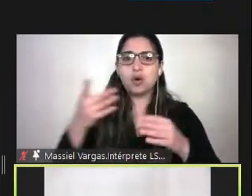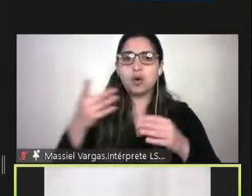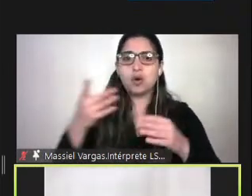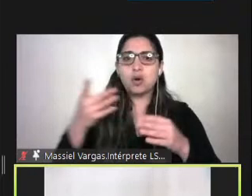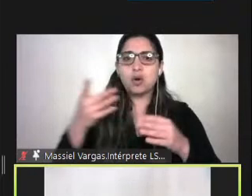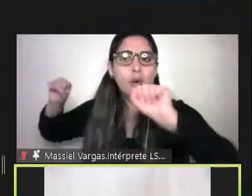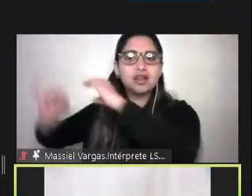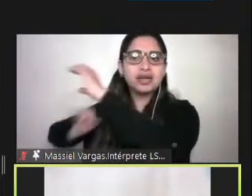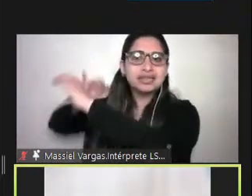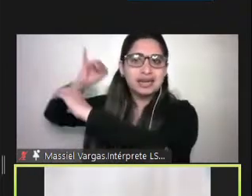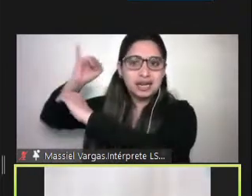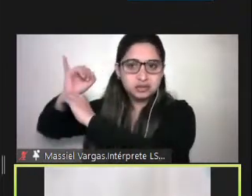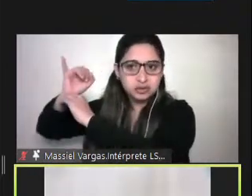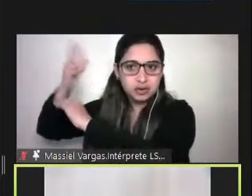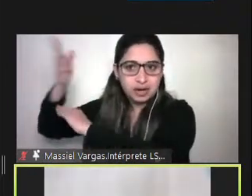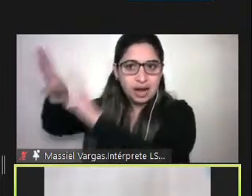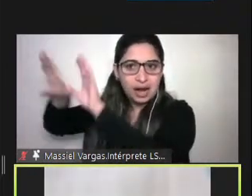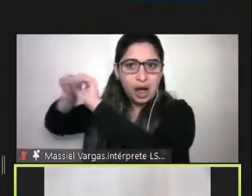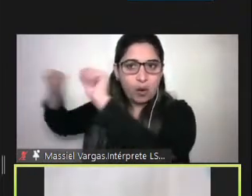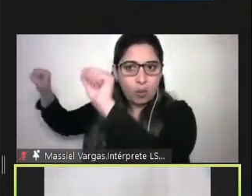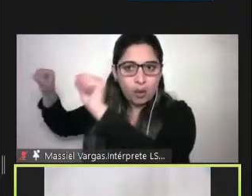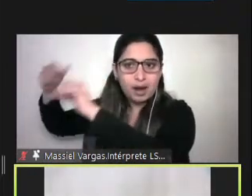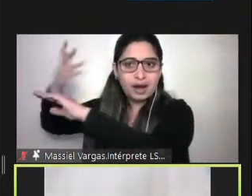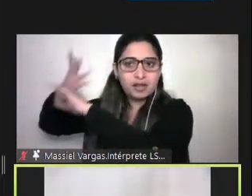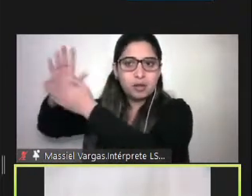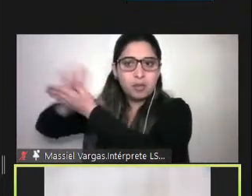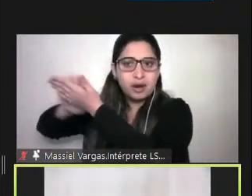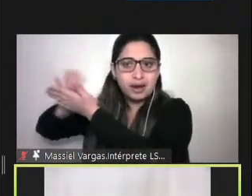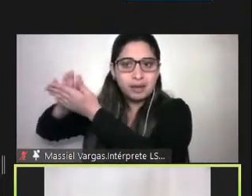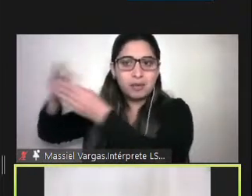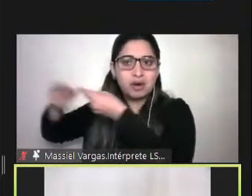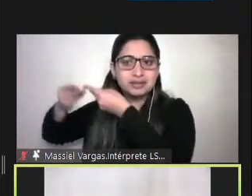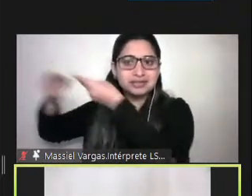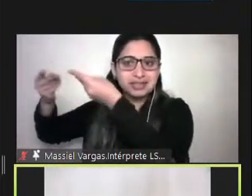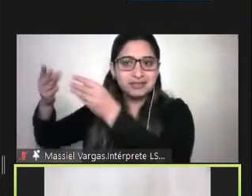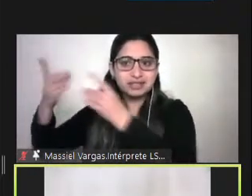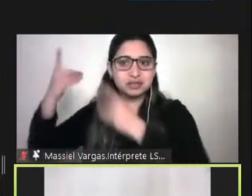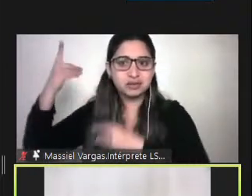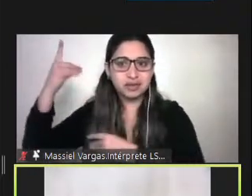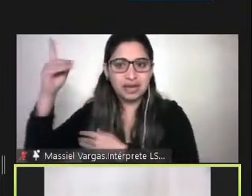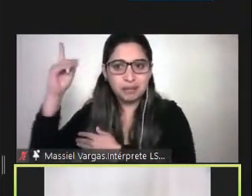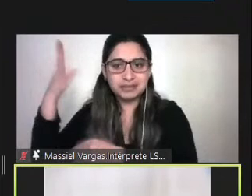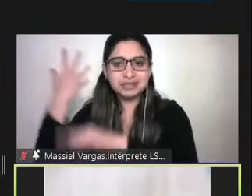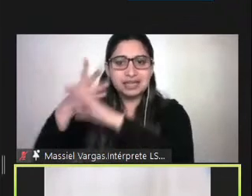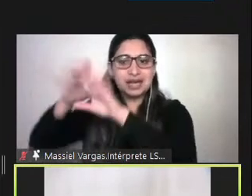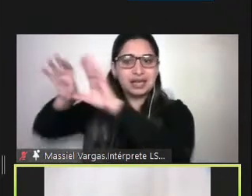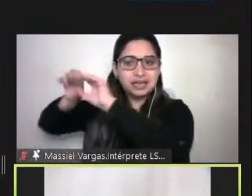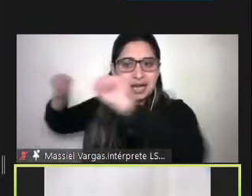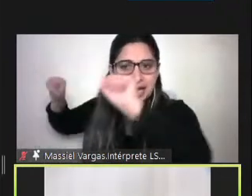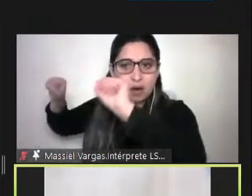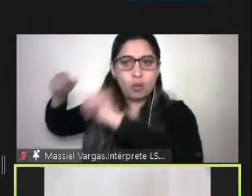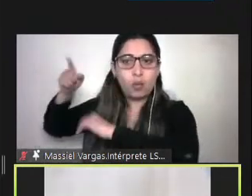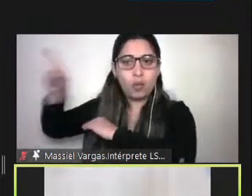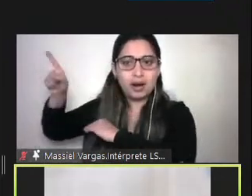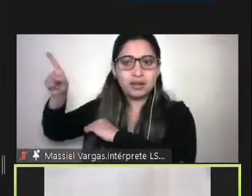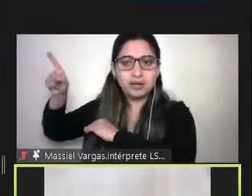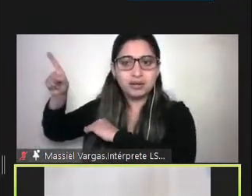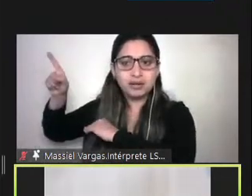nosotros hablamos de servicios como el servicio nacional de la discapacidad que se crea a la luz de este compromiso no nos